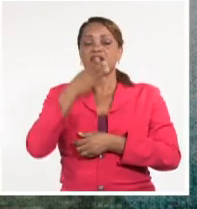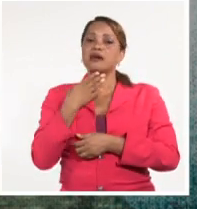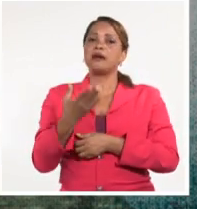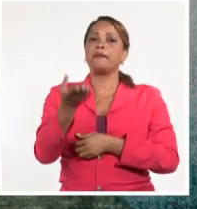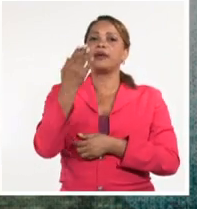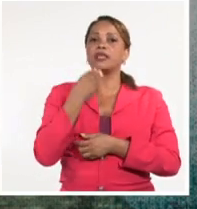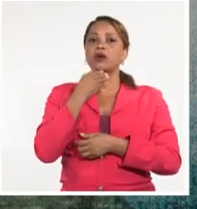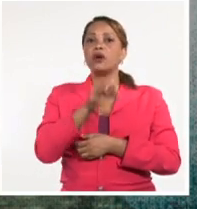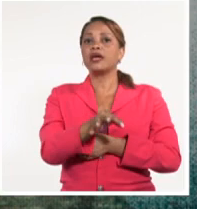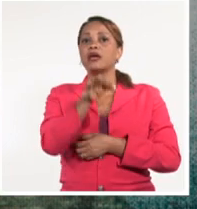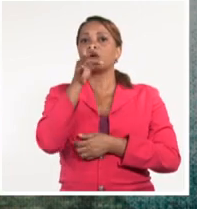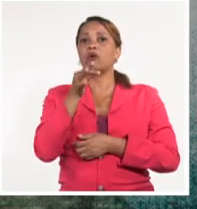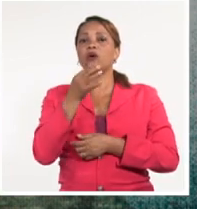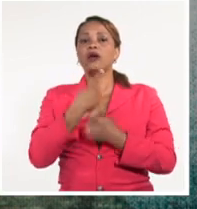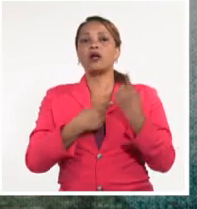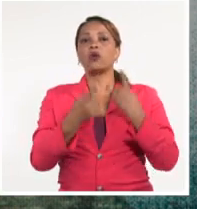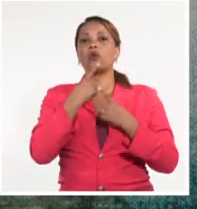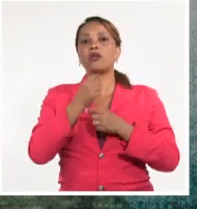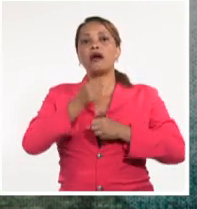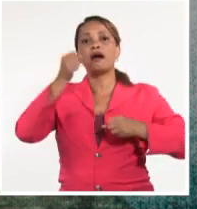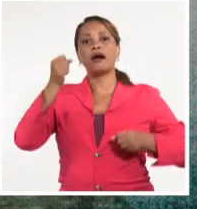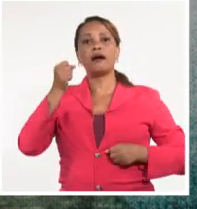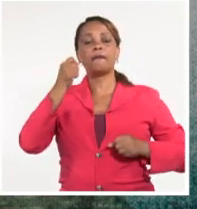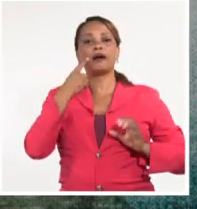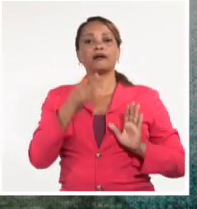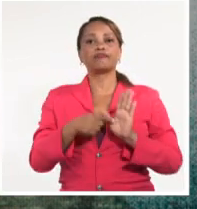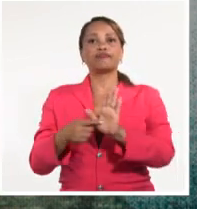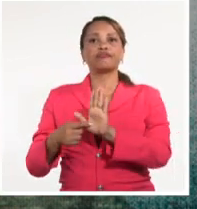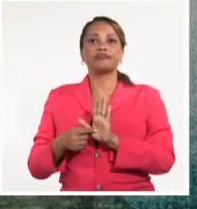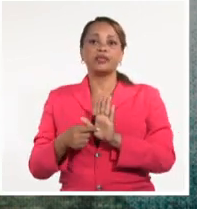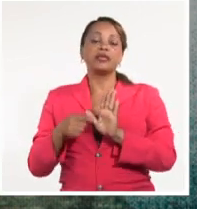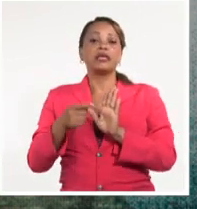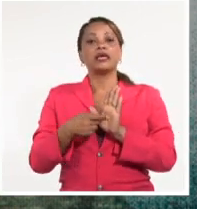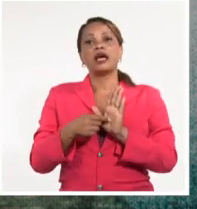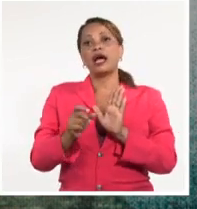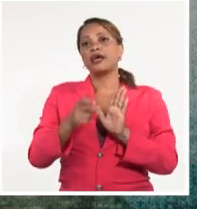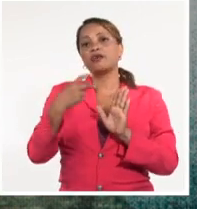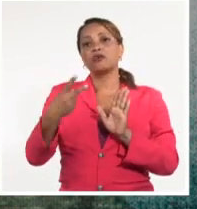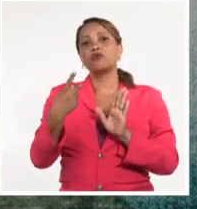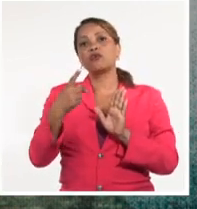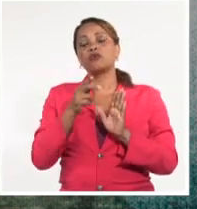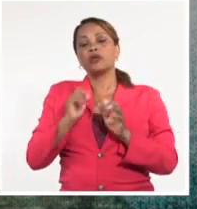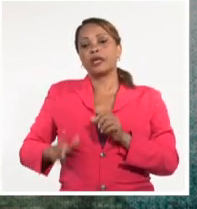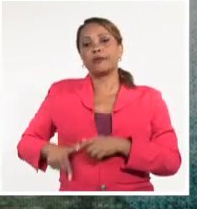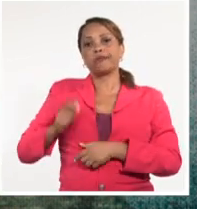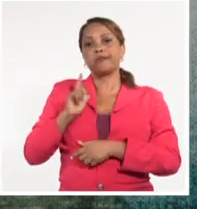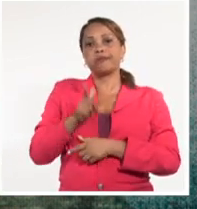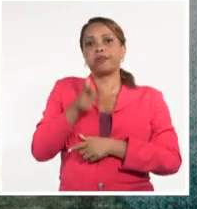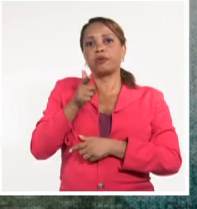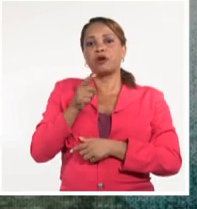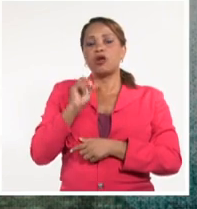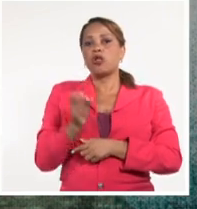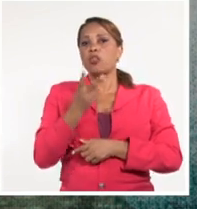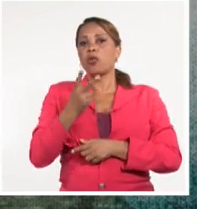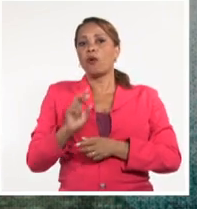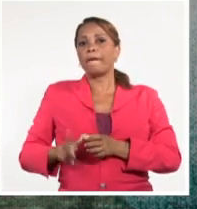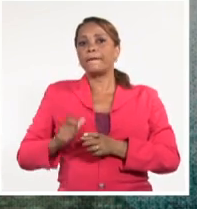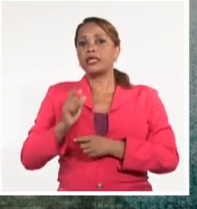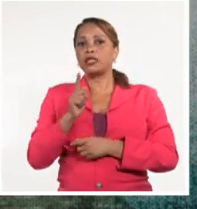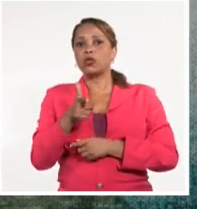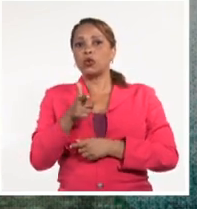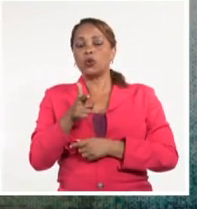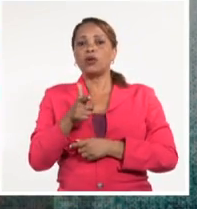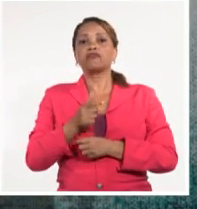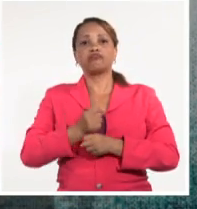que escogiera una de las armas que me mostró. En él había un revólver, dos pistolas, una K